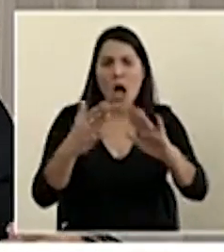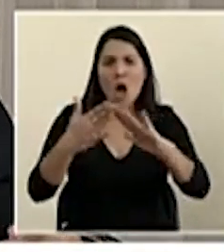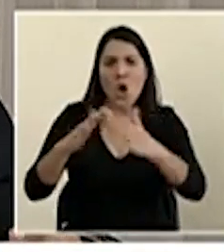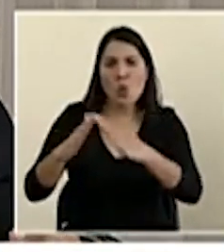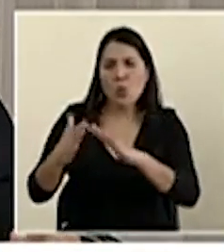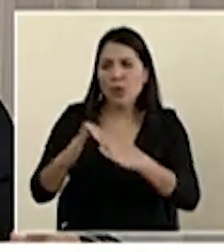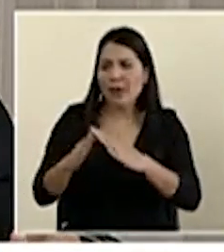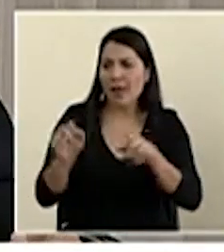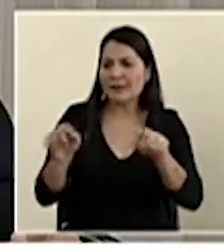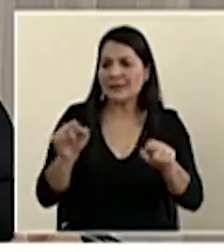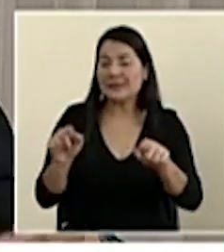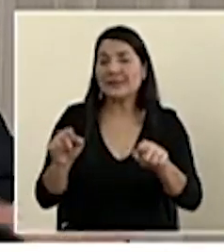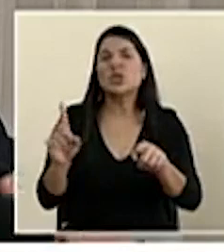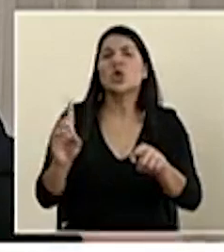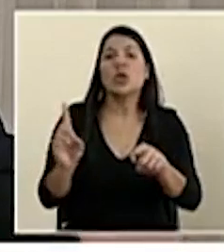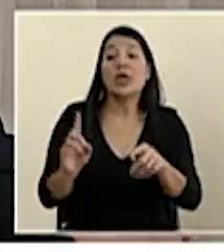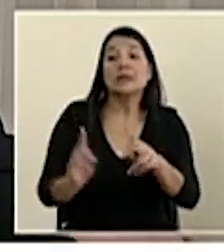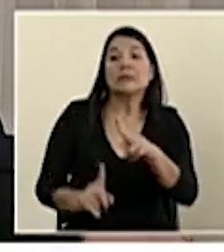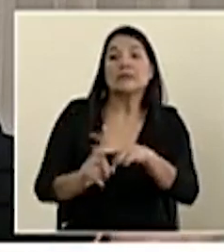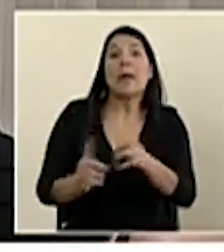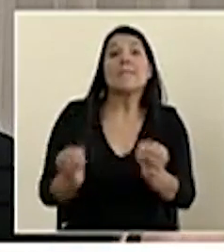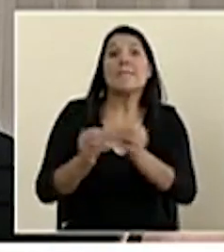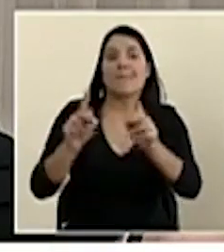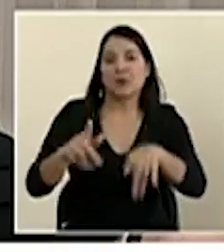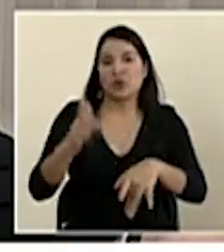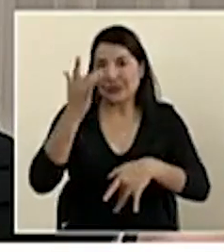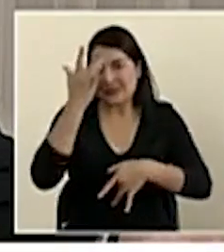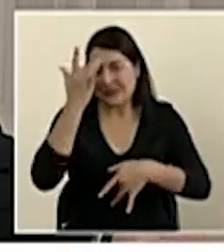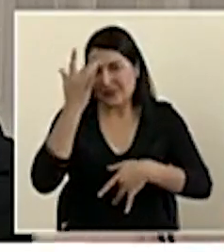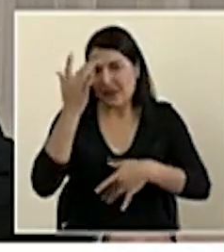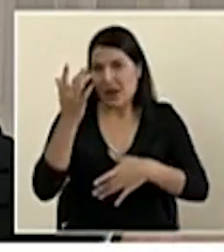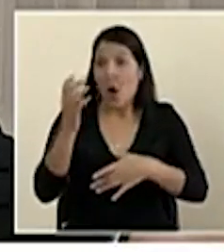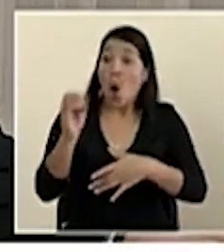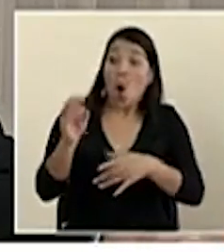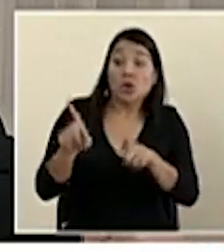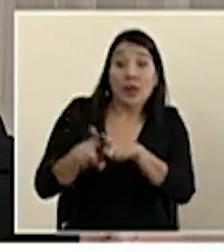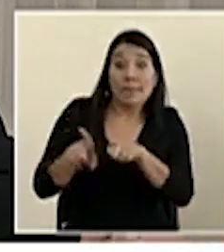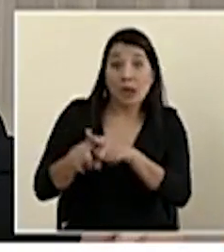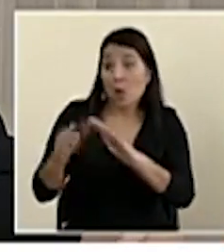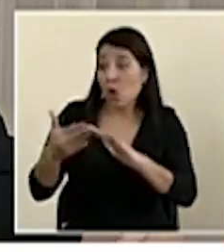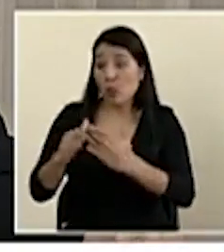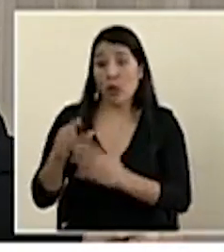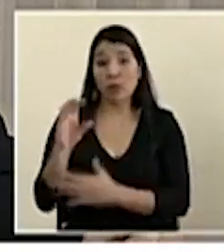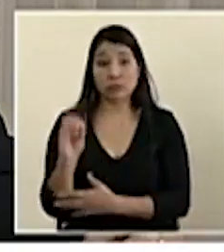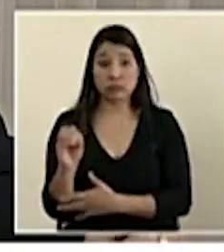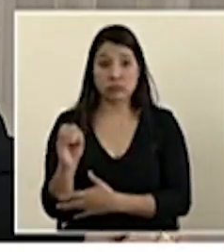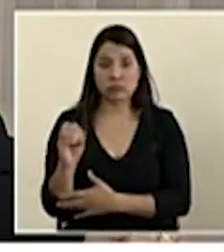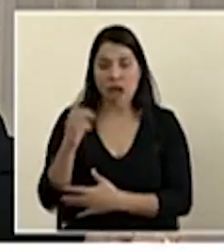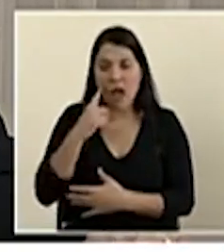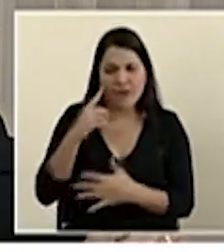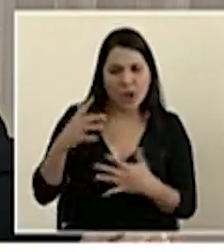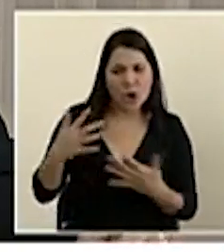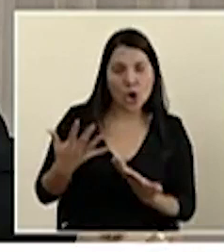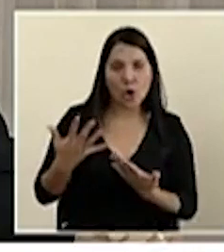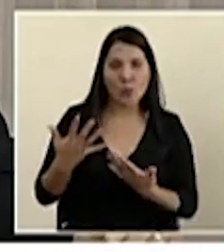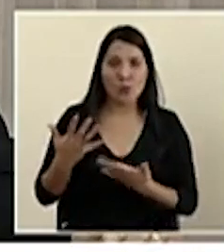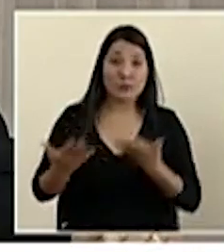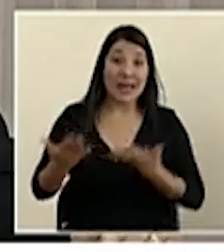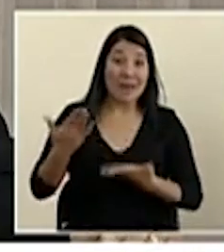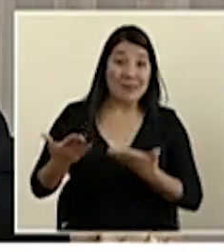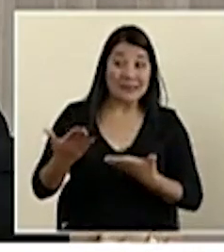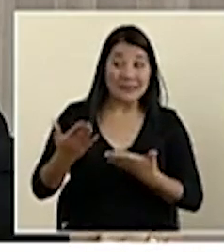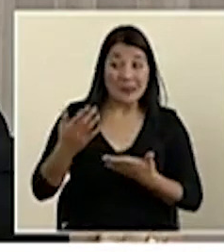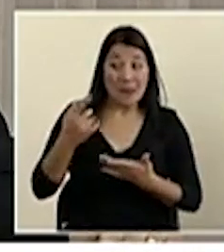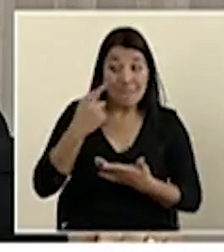reportados, a ver cómo está el asunto de los asintomáticos en algunas comunidades que del todo no han reportado también para ver cómo está el asunto de asintomáticos en esas